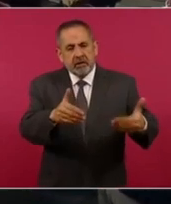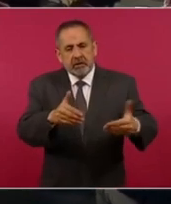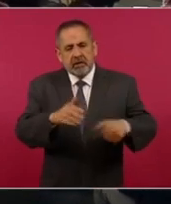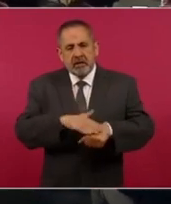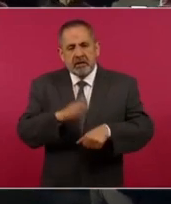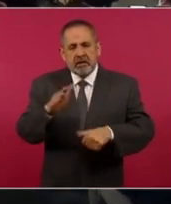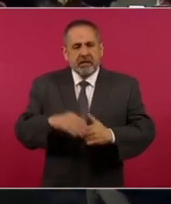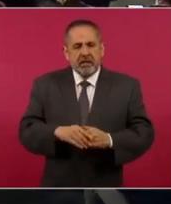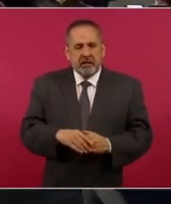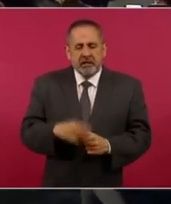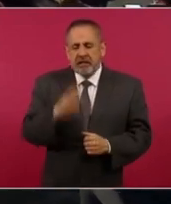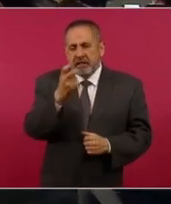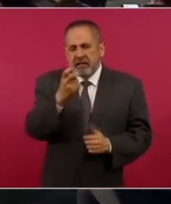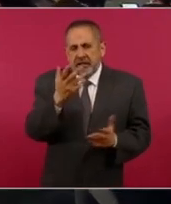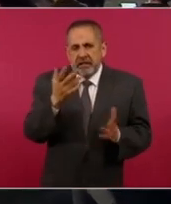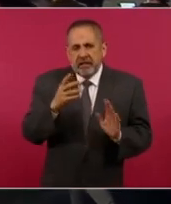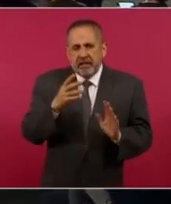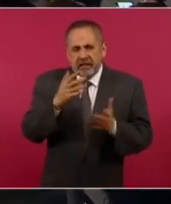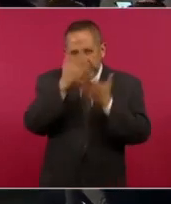Por ejemplo,